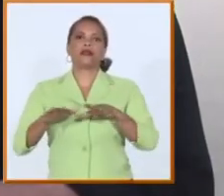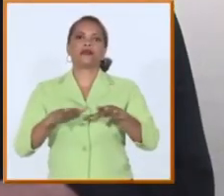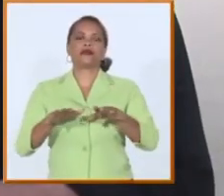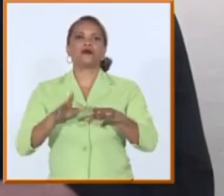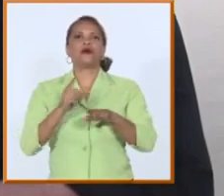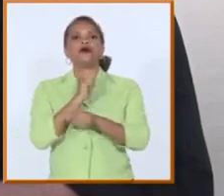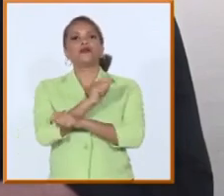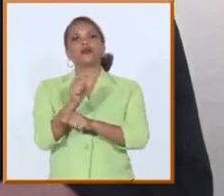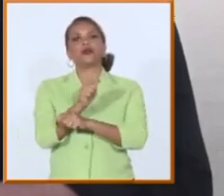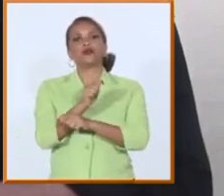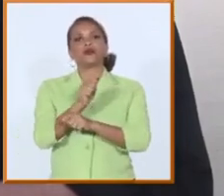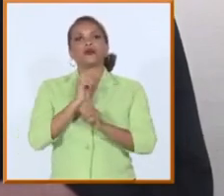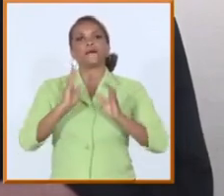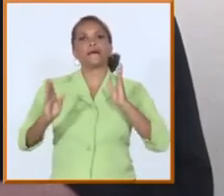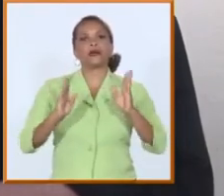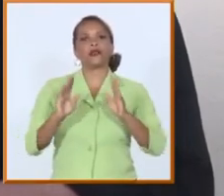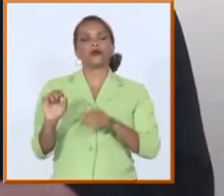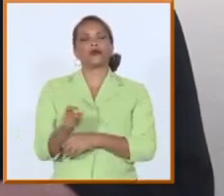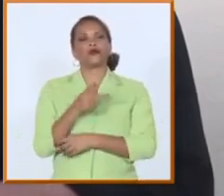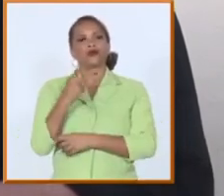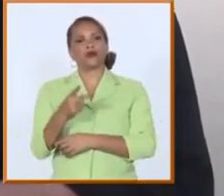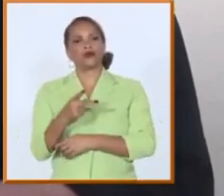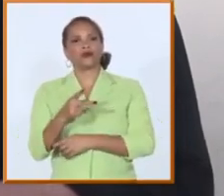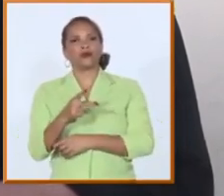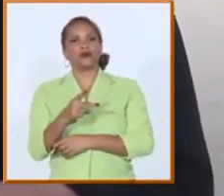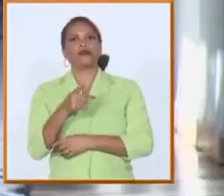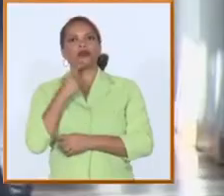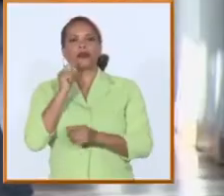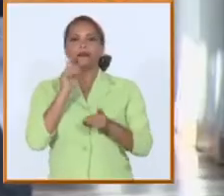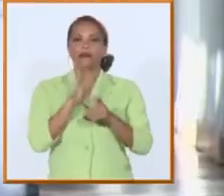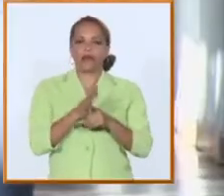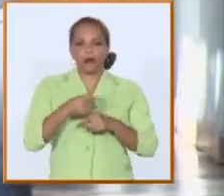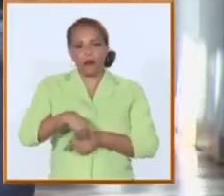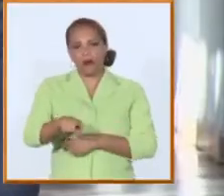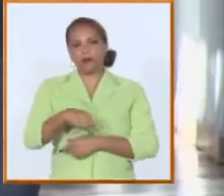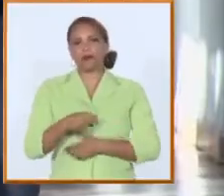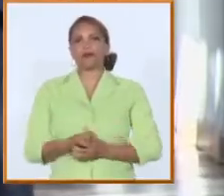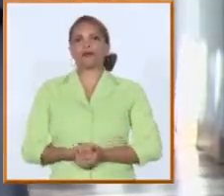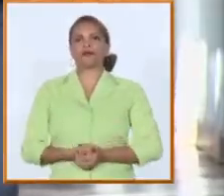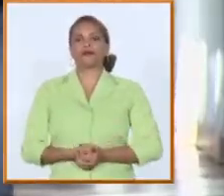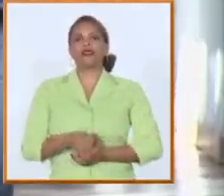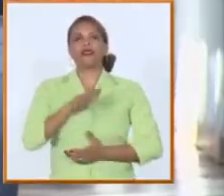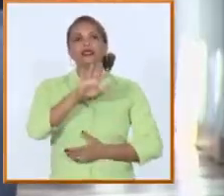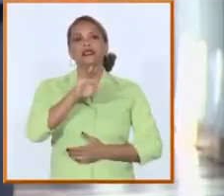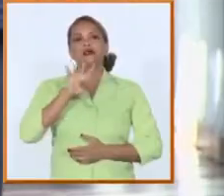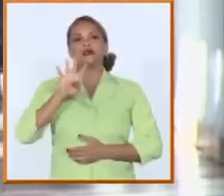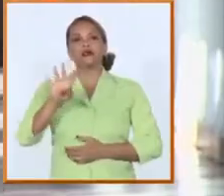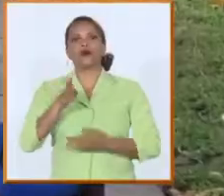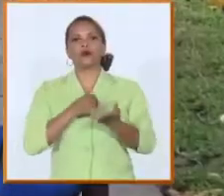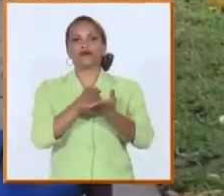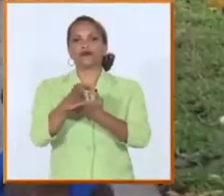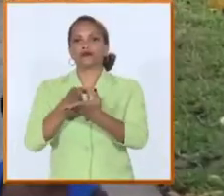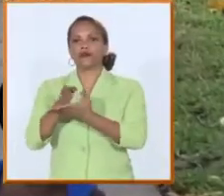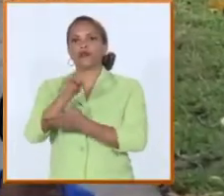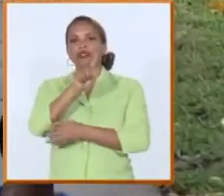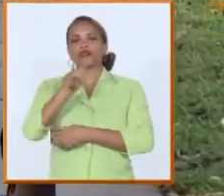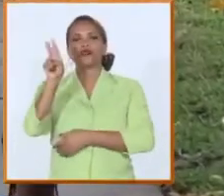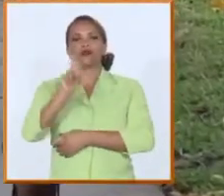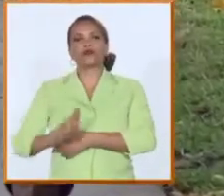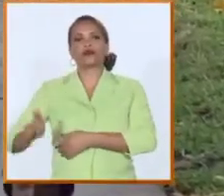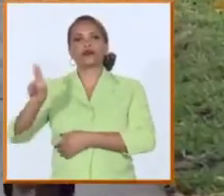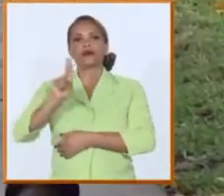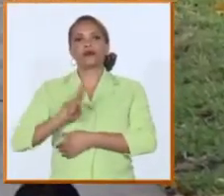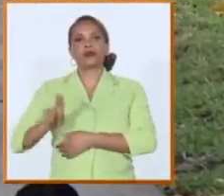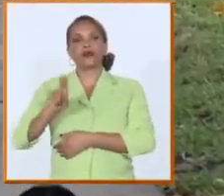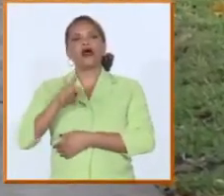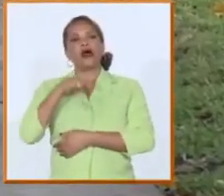segundo periodo que ya felizmente hemos iniciado con 54 carreras distribuidas en 12 facultades la UCLV